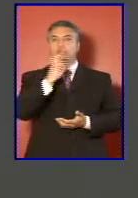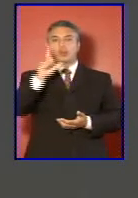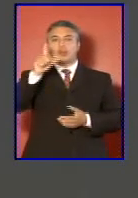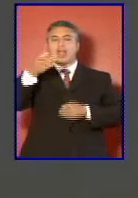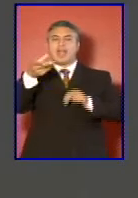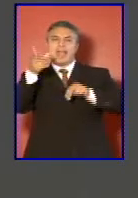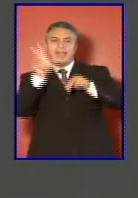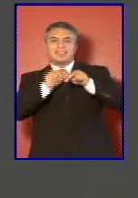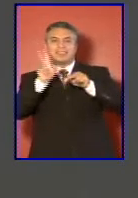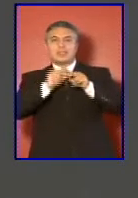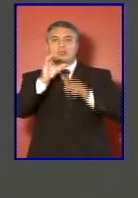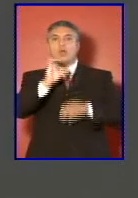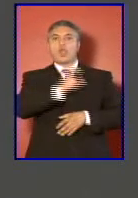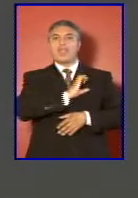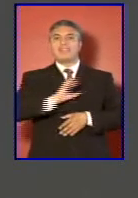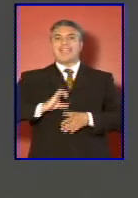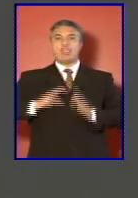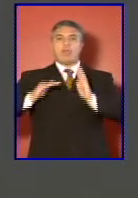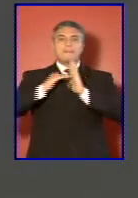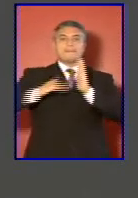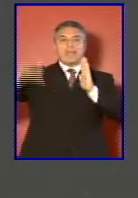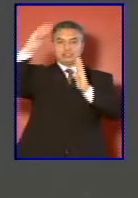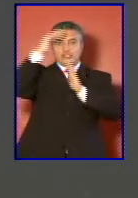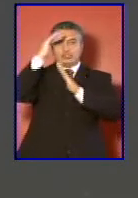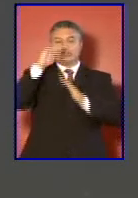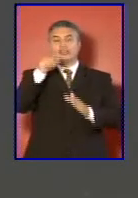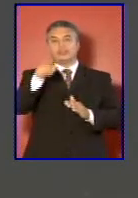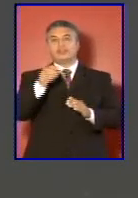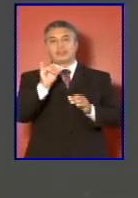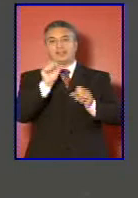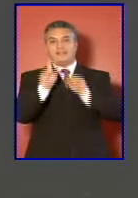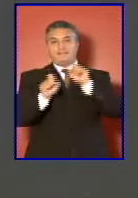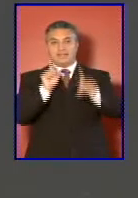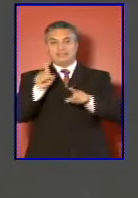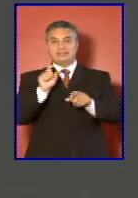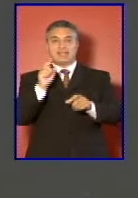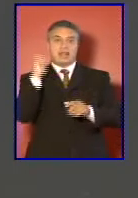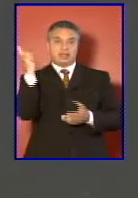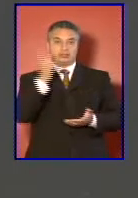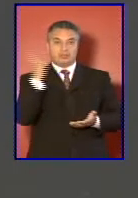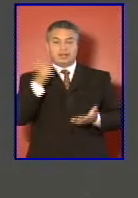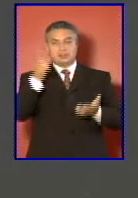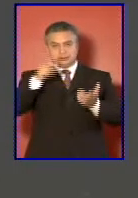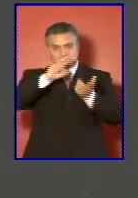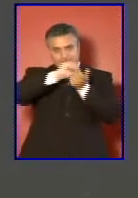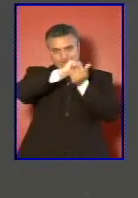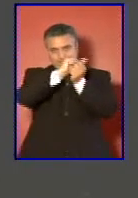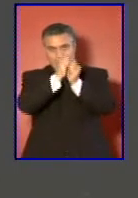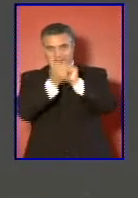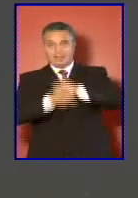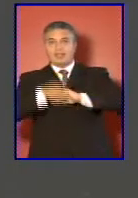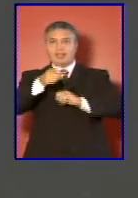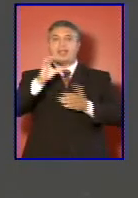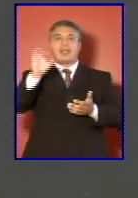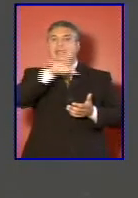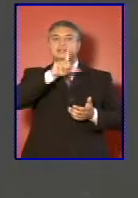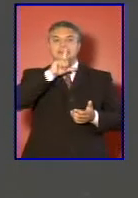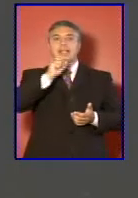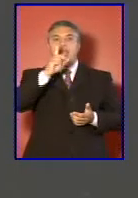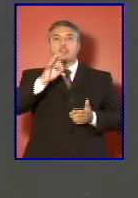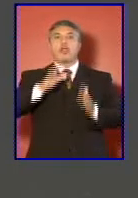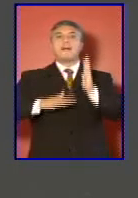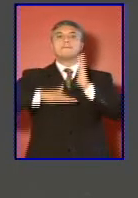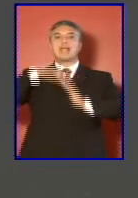Mayor de la Defensa Nacional para transformarlo en el Estado Mayor Conjunto.